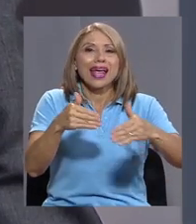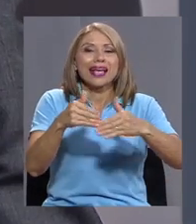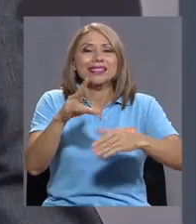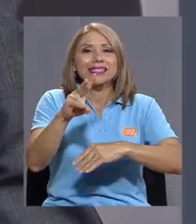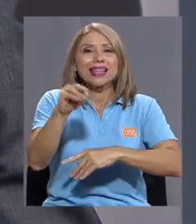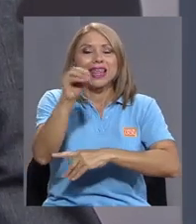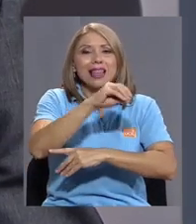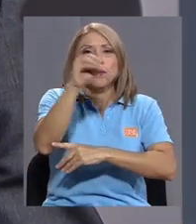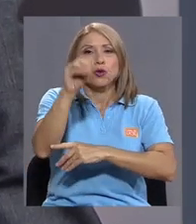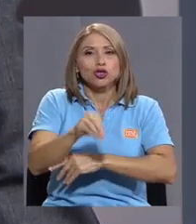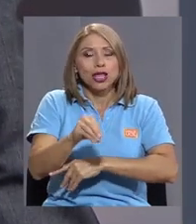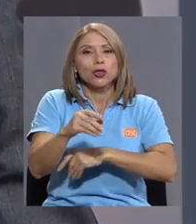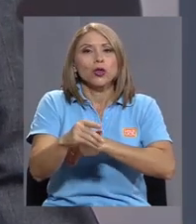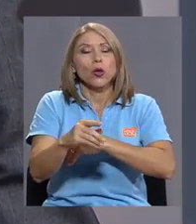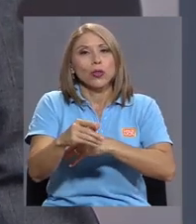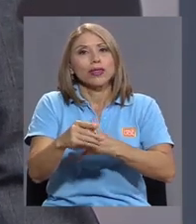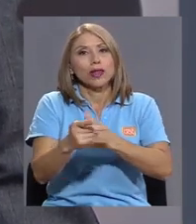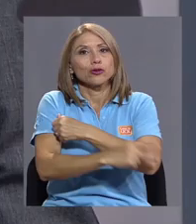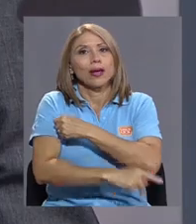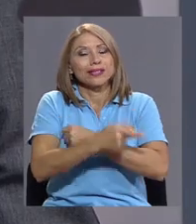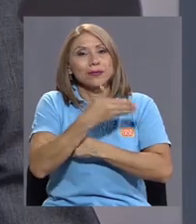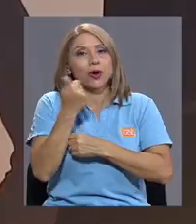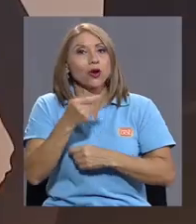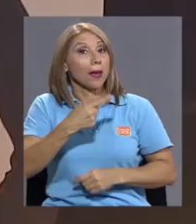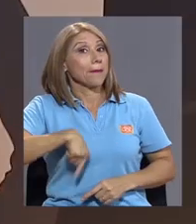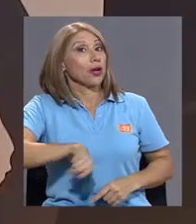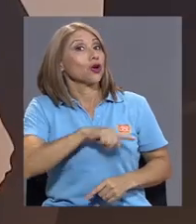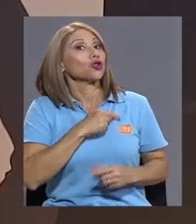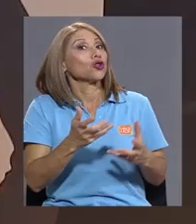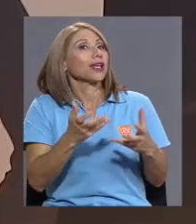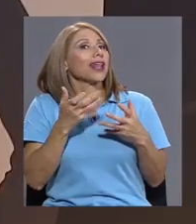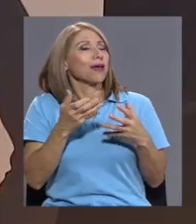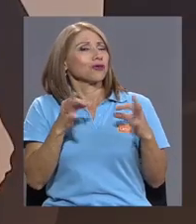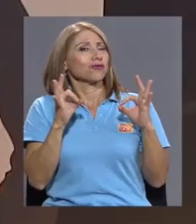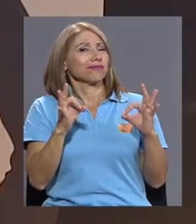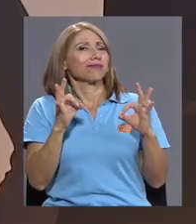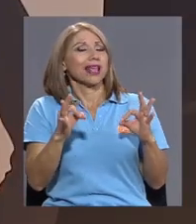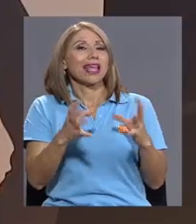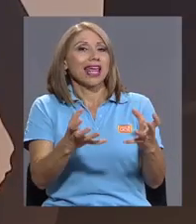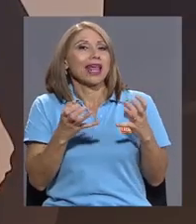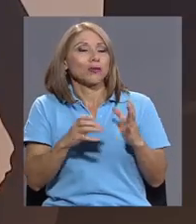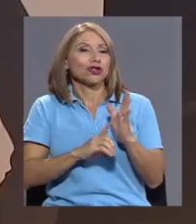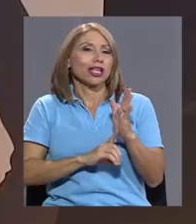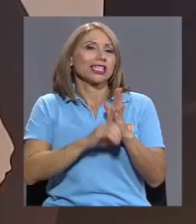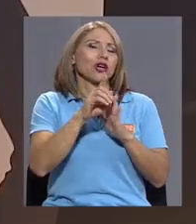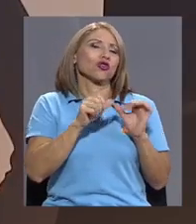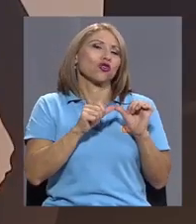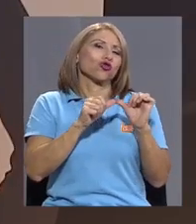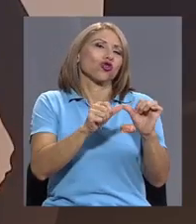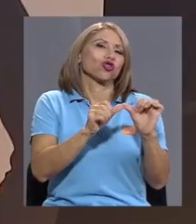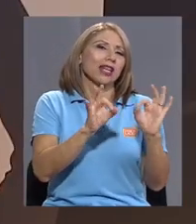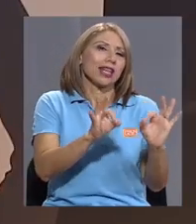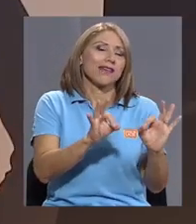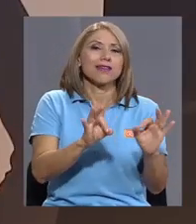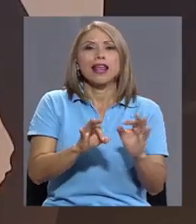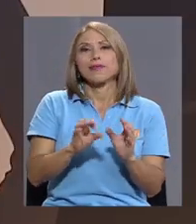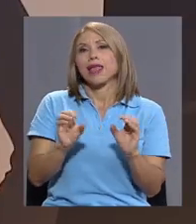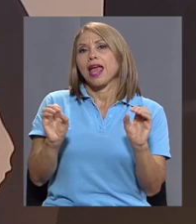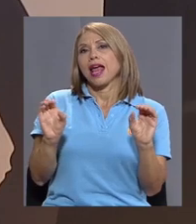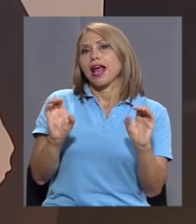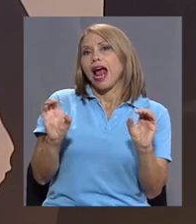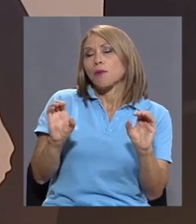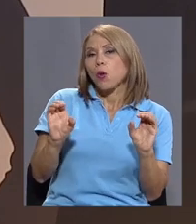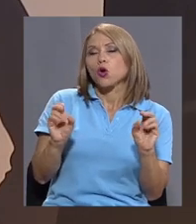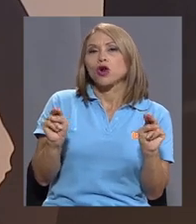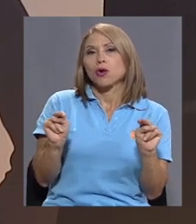de los residuos en los países que mejor están. Bueno, tenemos metas muy altristas, queremos hacer desarrollo sostenible, queremos descarbonizar la economía, queremos